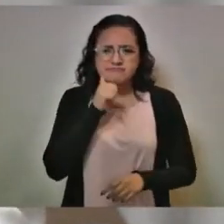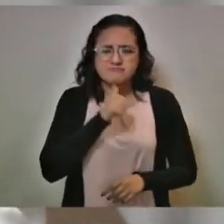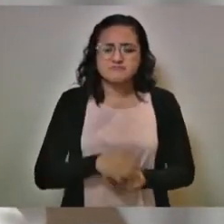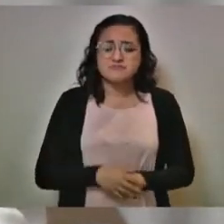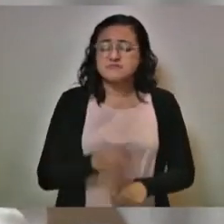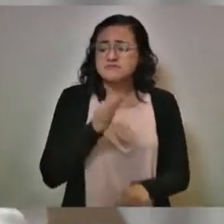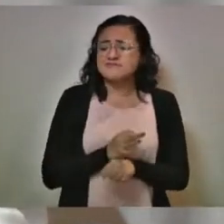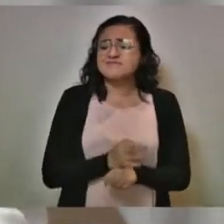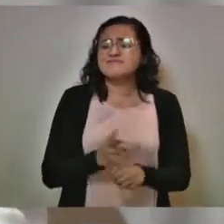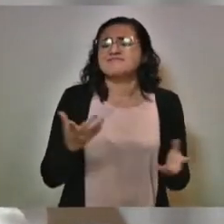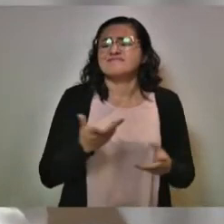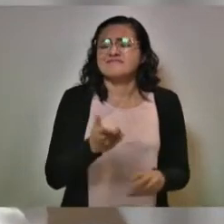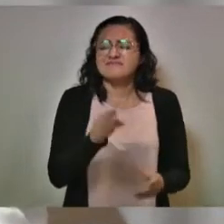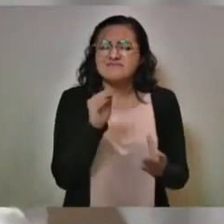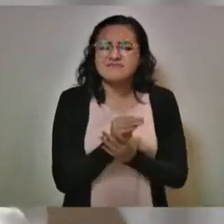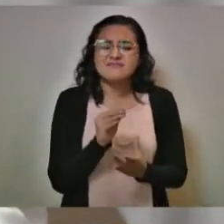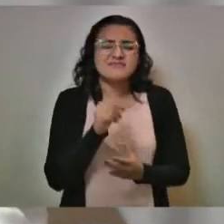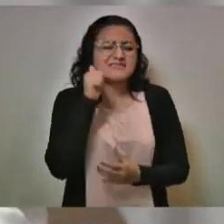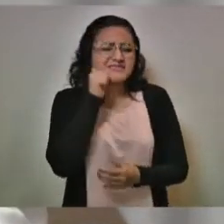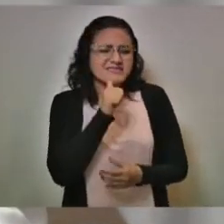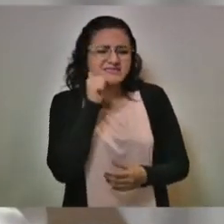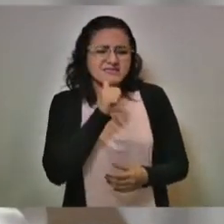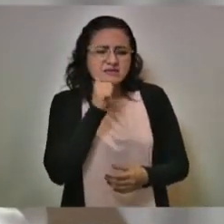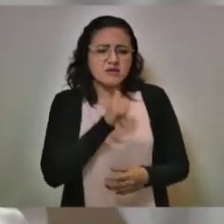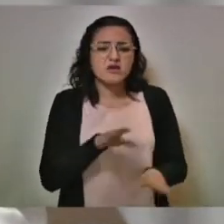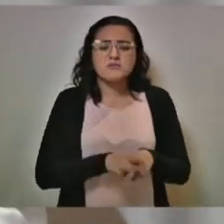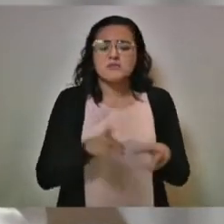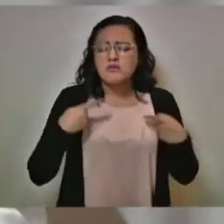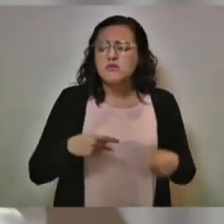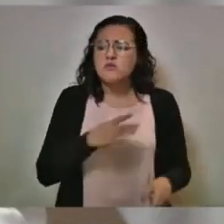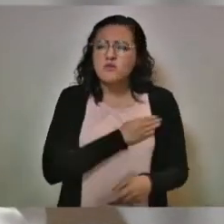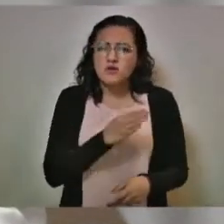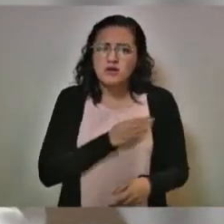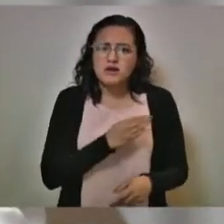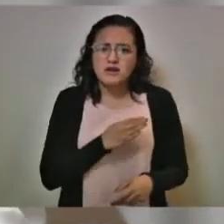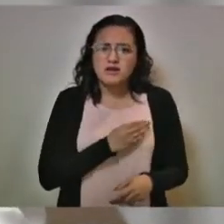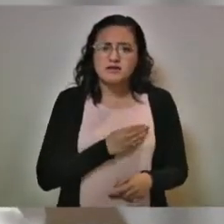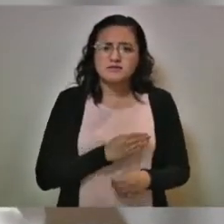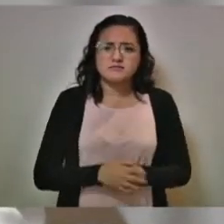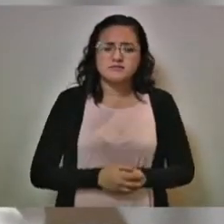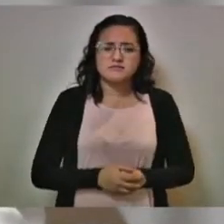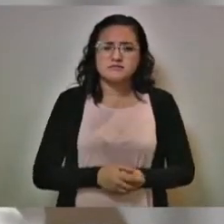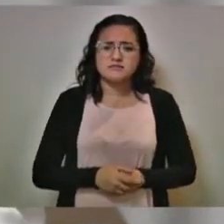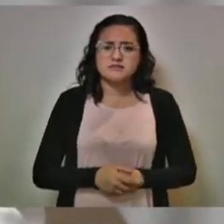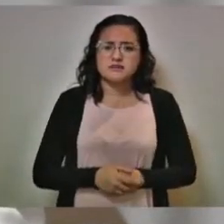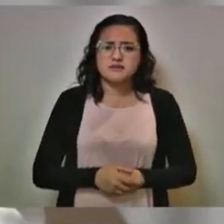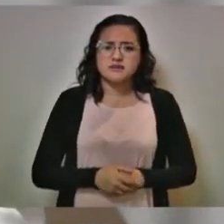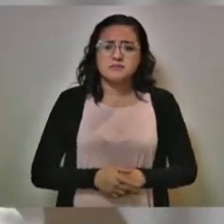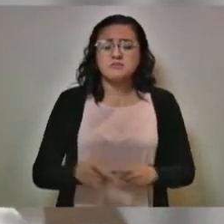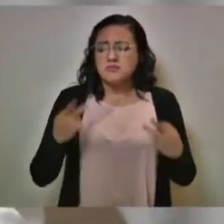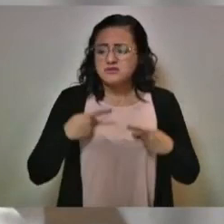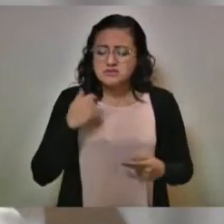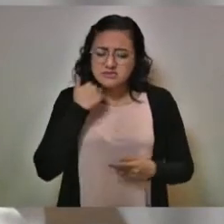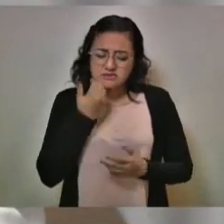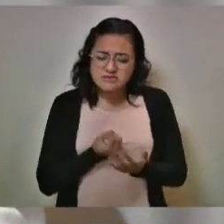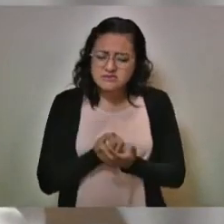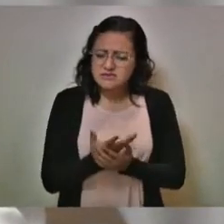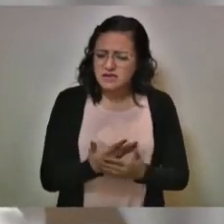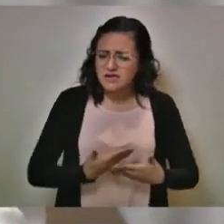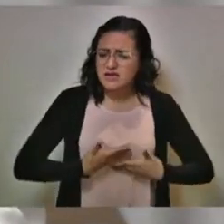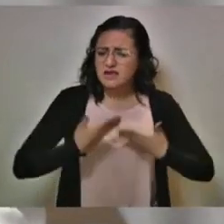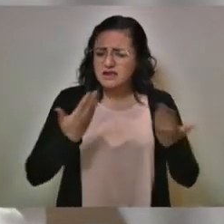Hagamos caso a la gente buena, a la gente que quiere salir adelante,